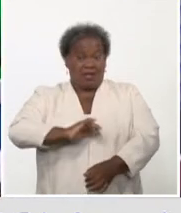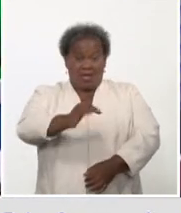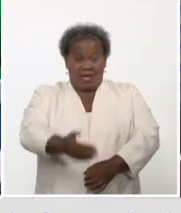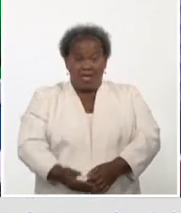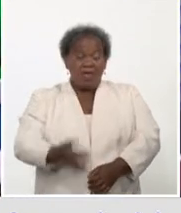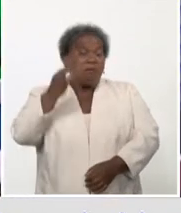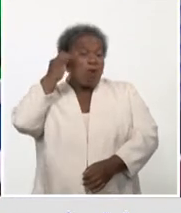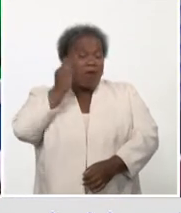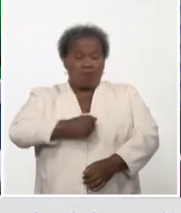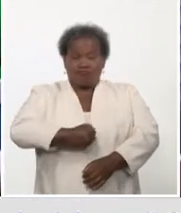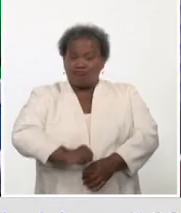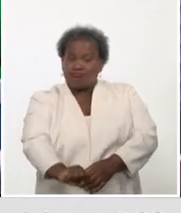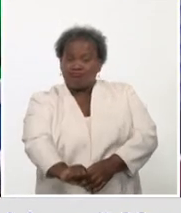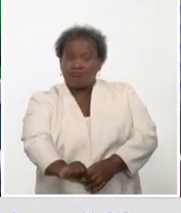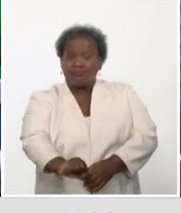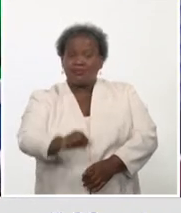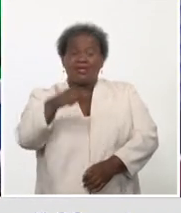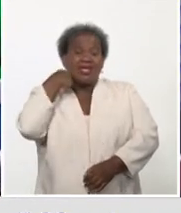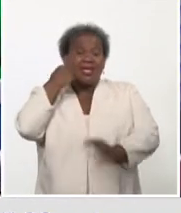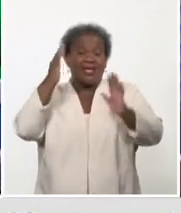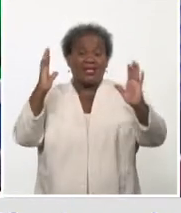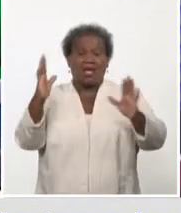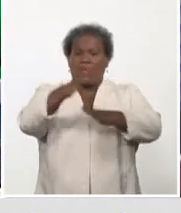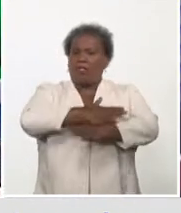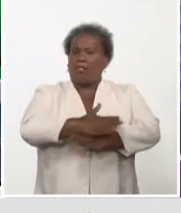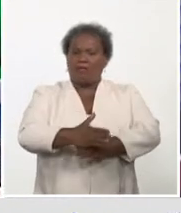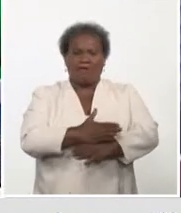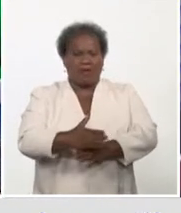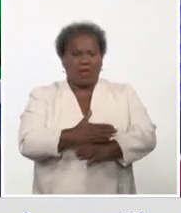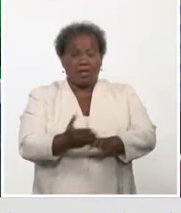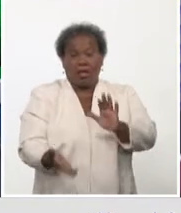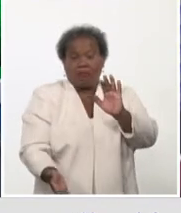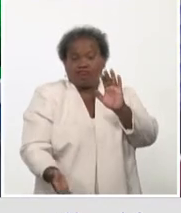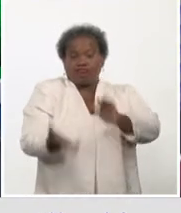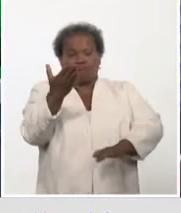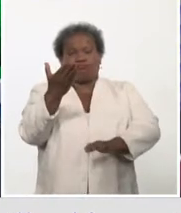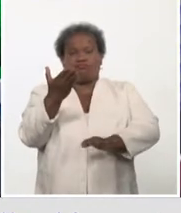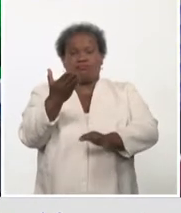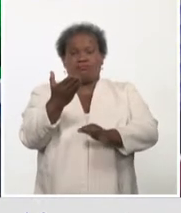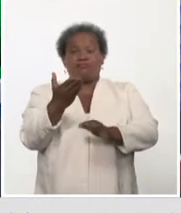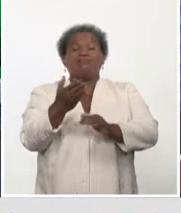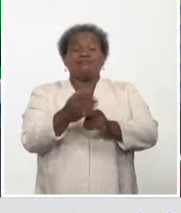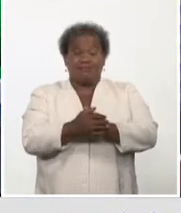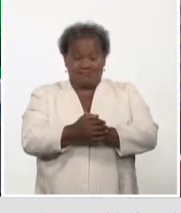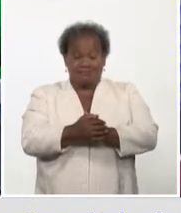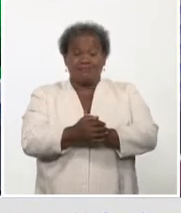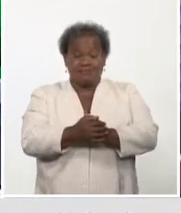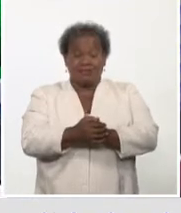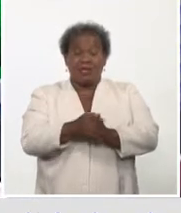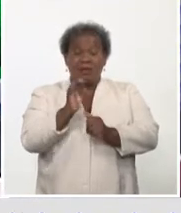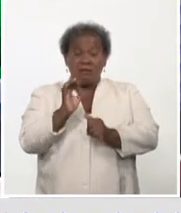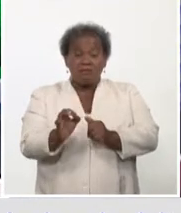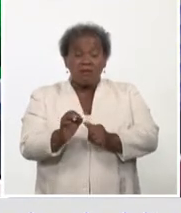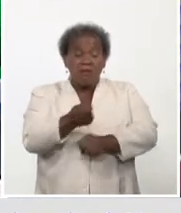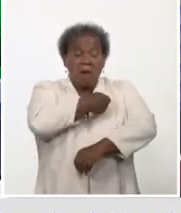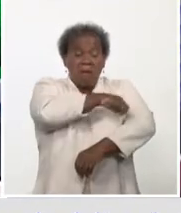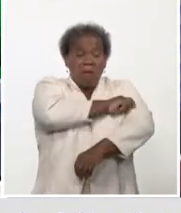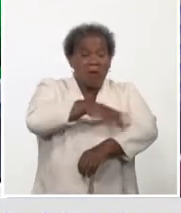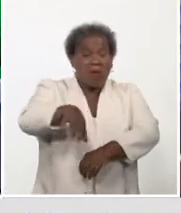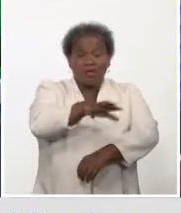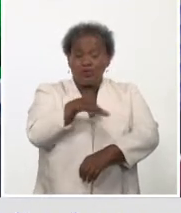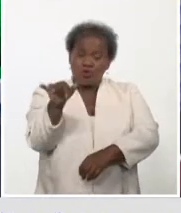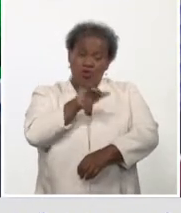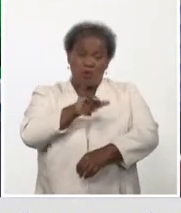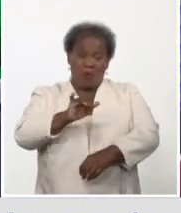Este año el comportamiento ha sido completamente diferente con un incremento, no han escapado a lo que ha sucedido en población general. Es decir,